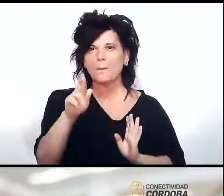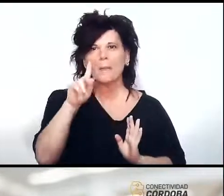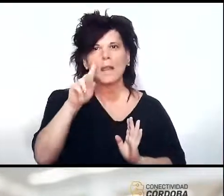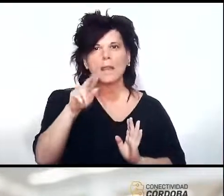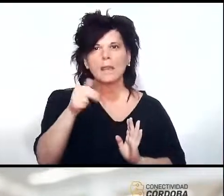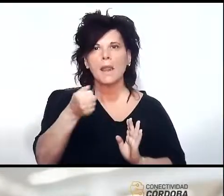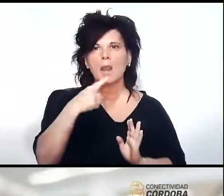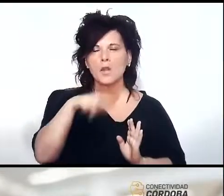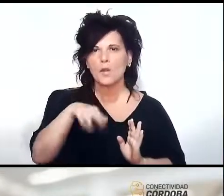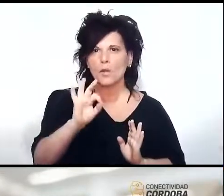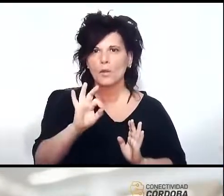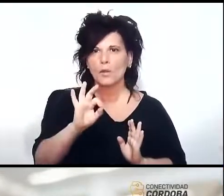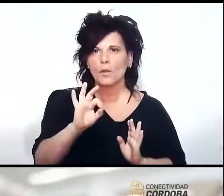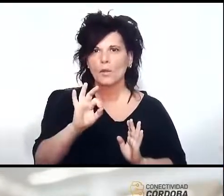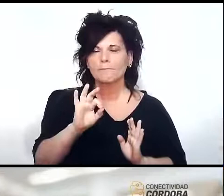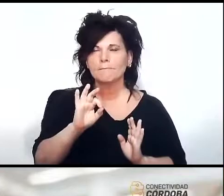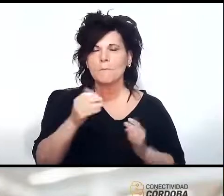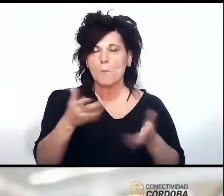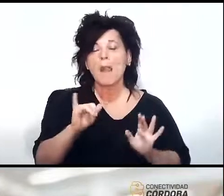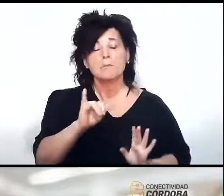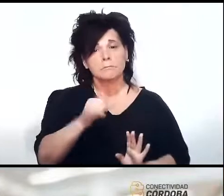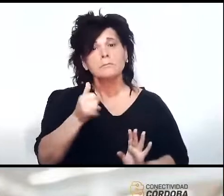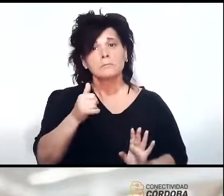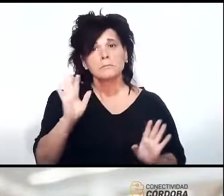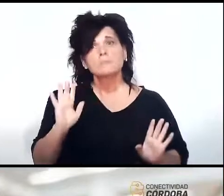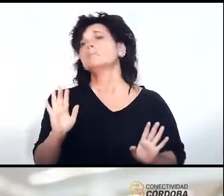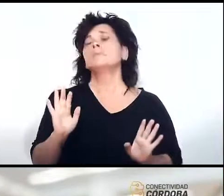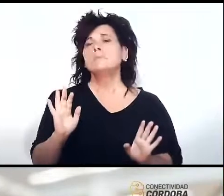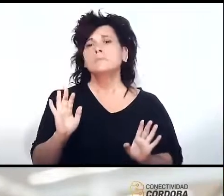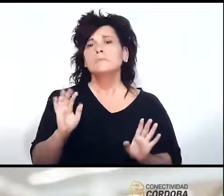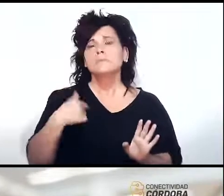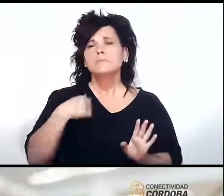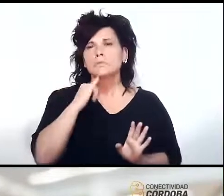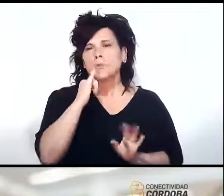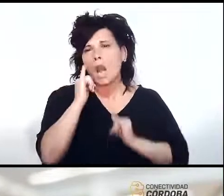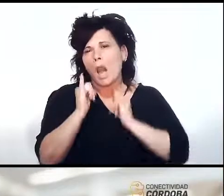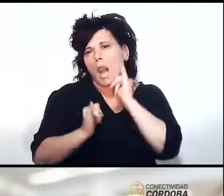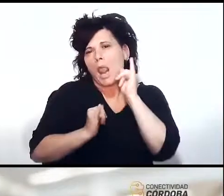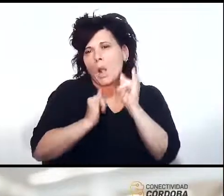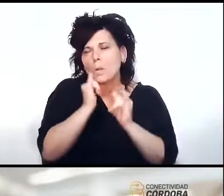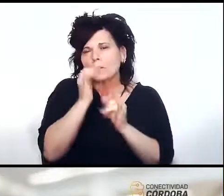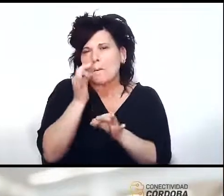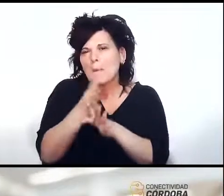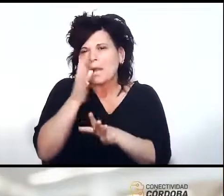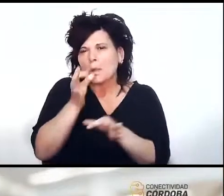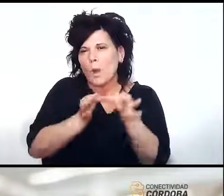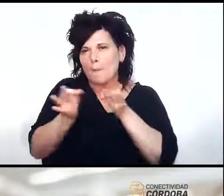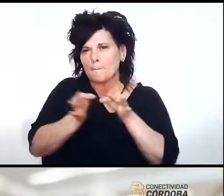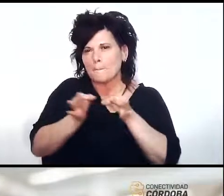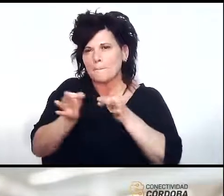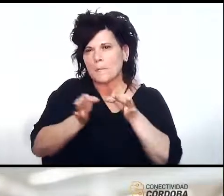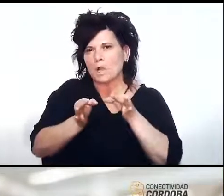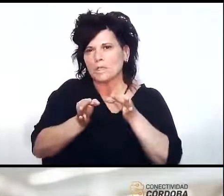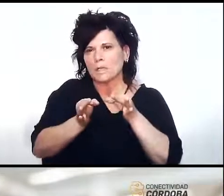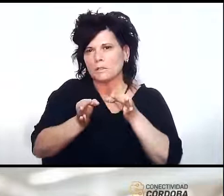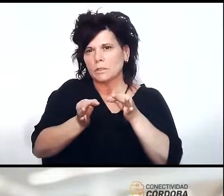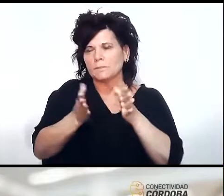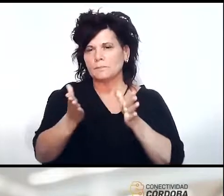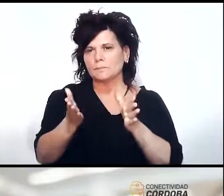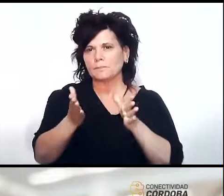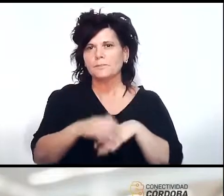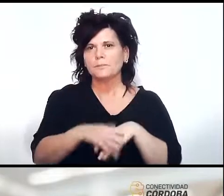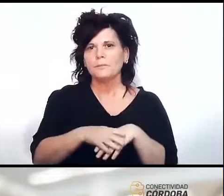bueno sí descuento alguna particularidad que tiene el proyecto Starlink digamos de